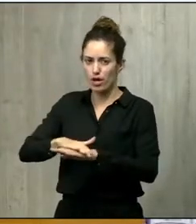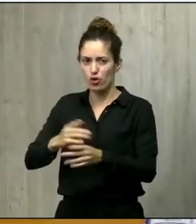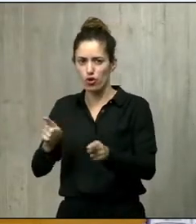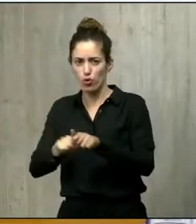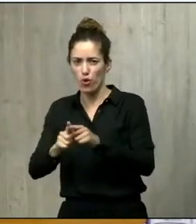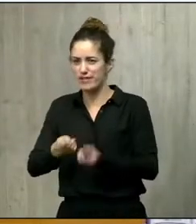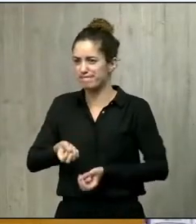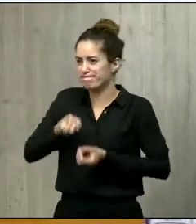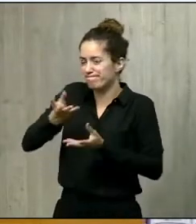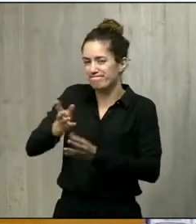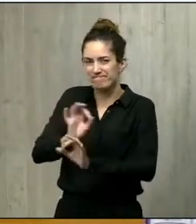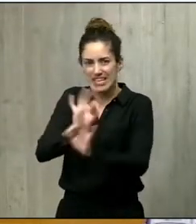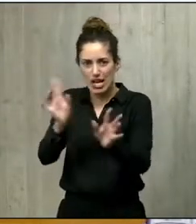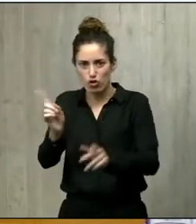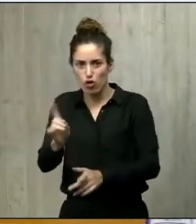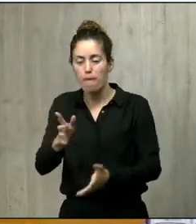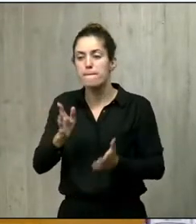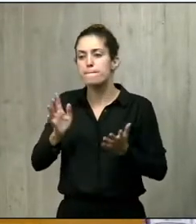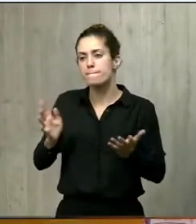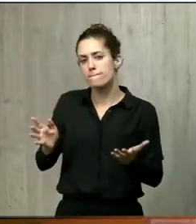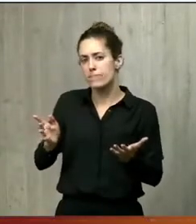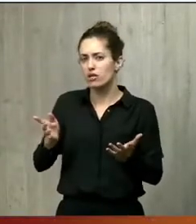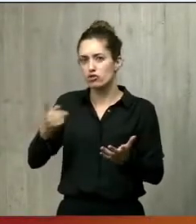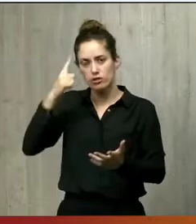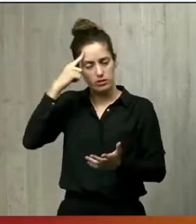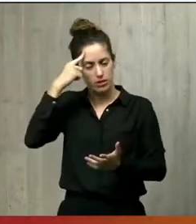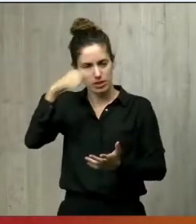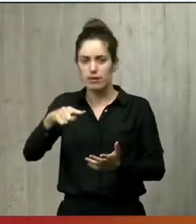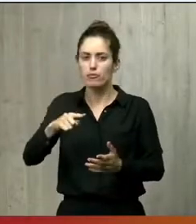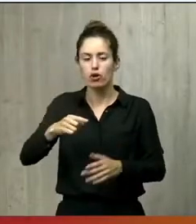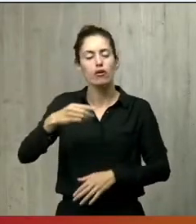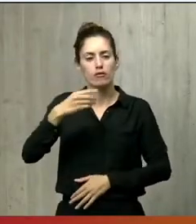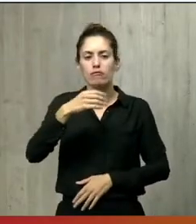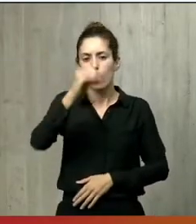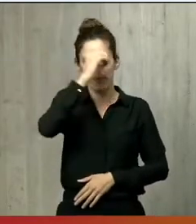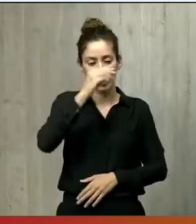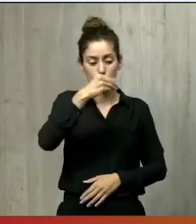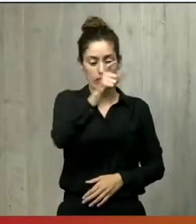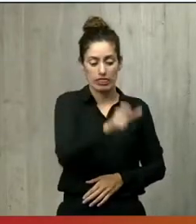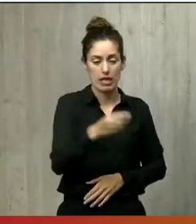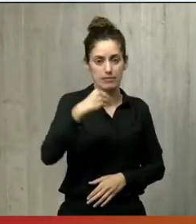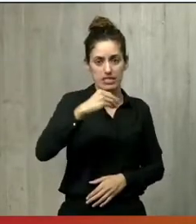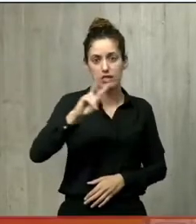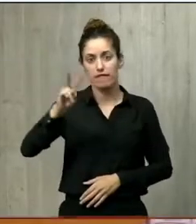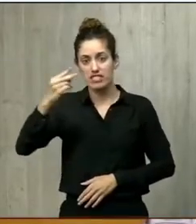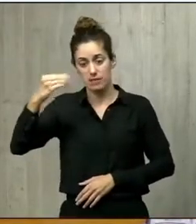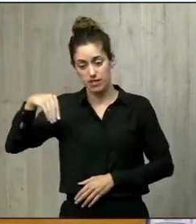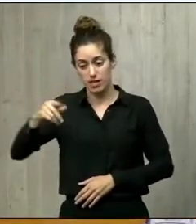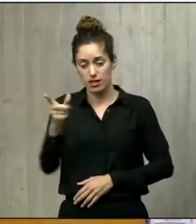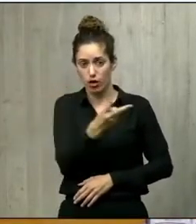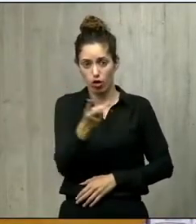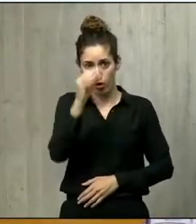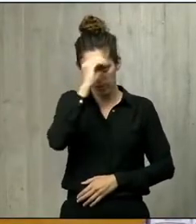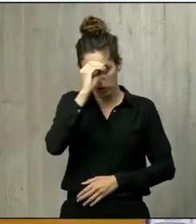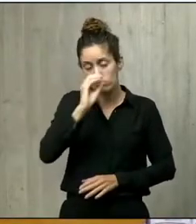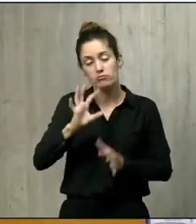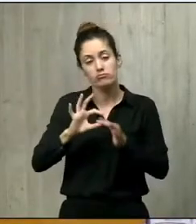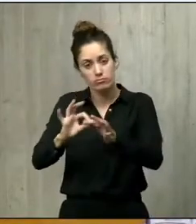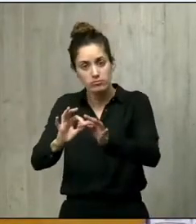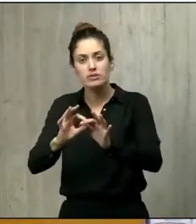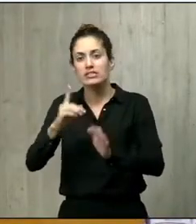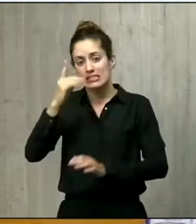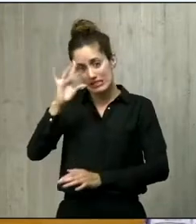manifieste, pero sabemos cuál es la opinión que ha expresado el presidente y el vicepresidente frente a iniciativas similares.